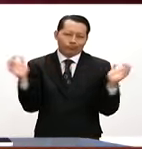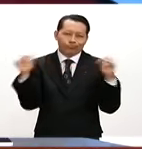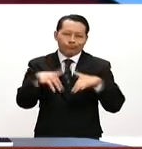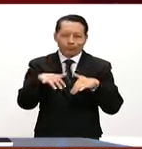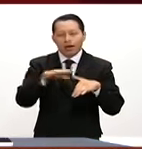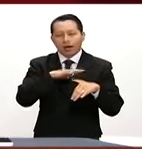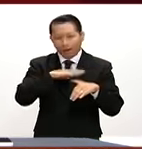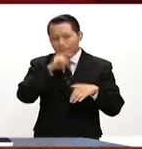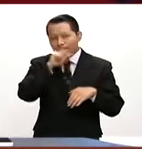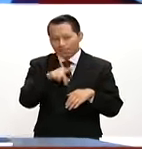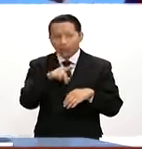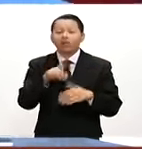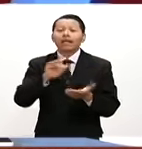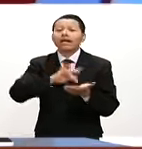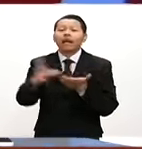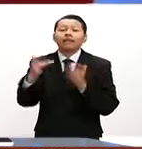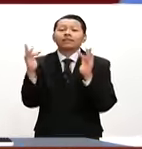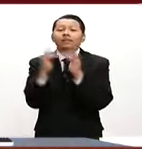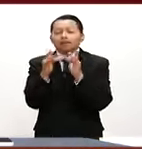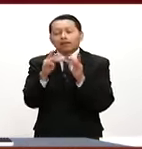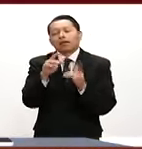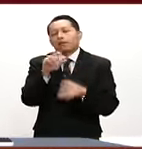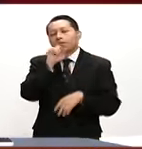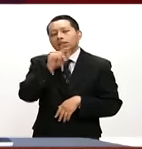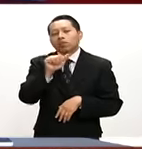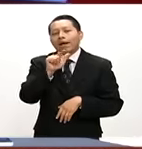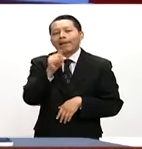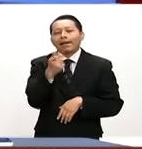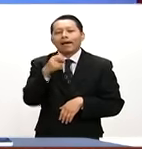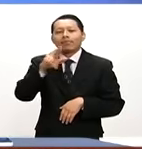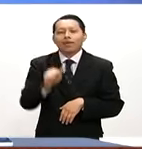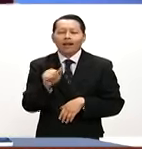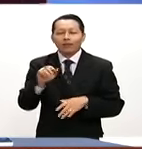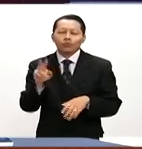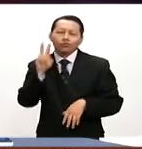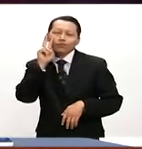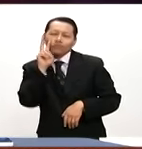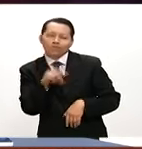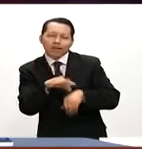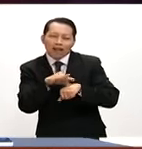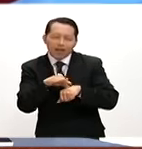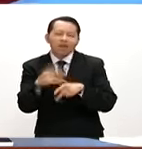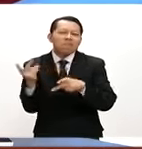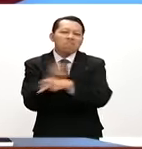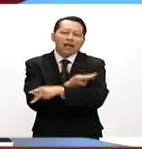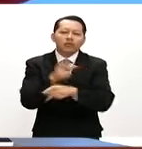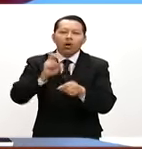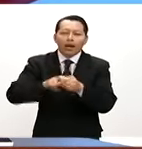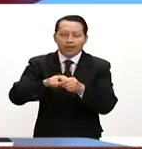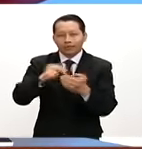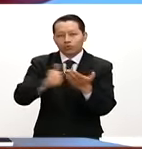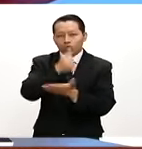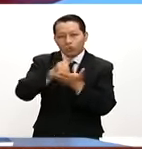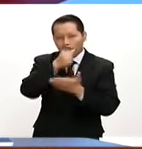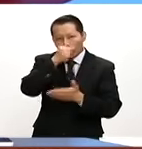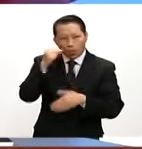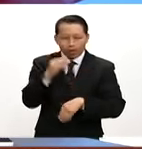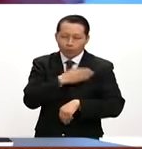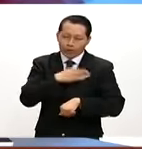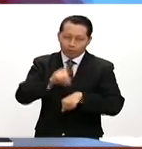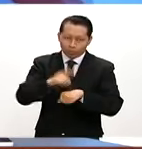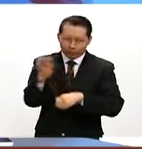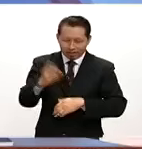Gabriel. Gracias por estar con nosotros nuevamente, Alejandra. ¿Qué es lo que has palpado en las últimas horas allá en Ciudad Juárez? Buenos días.